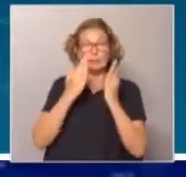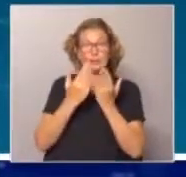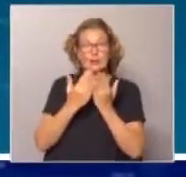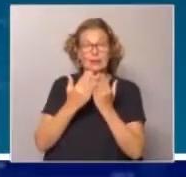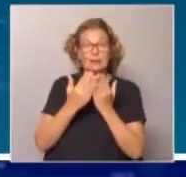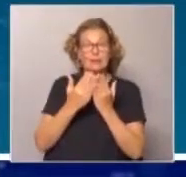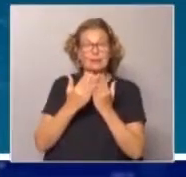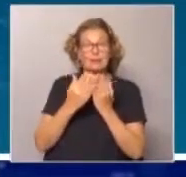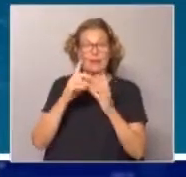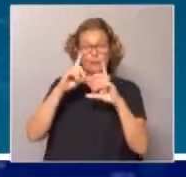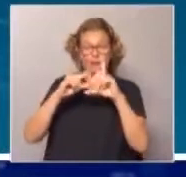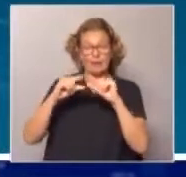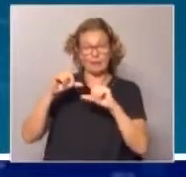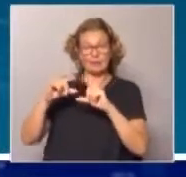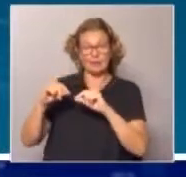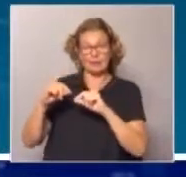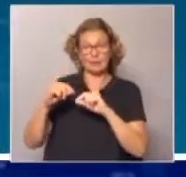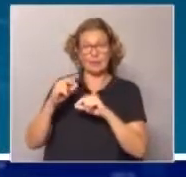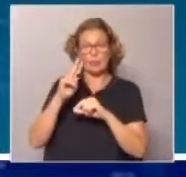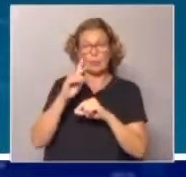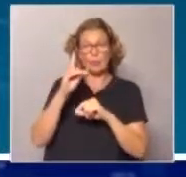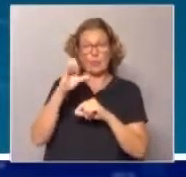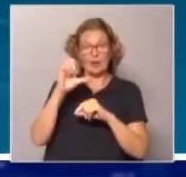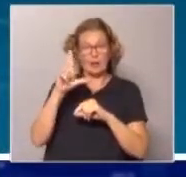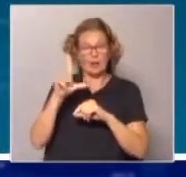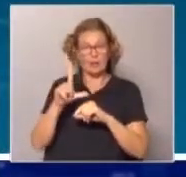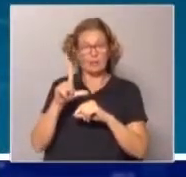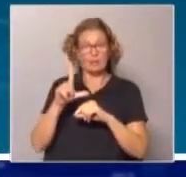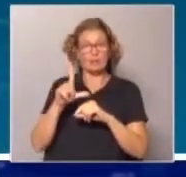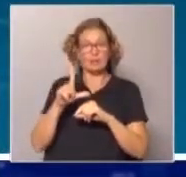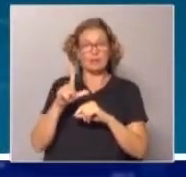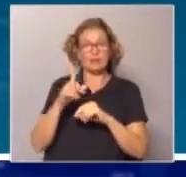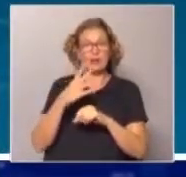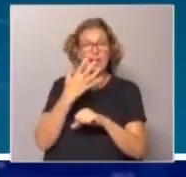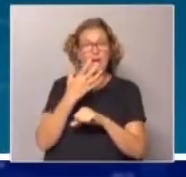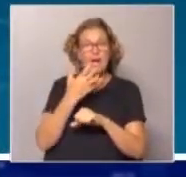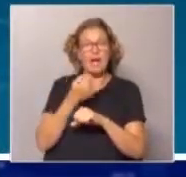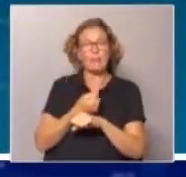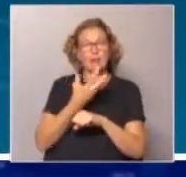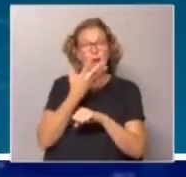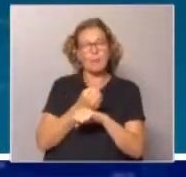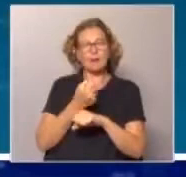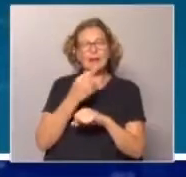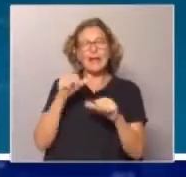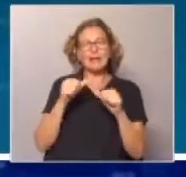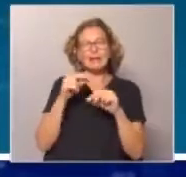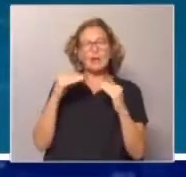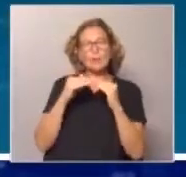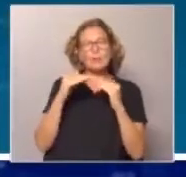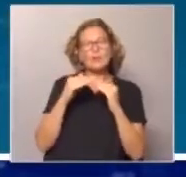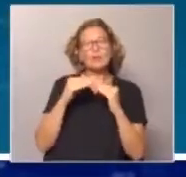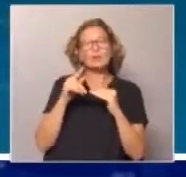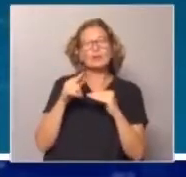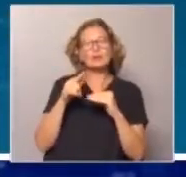es consultar las estadísticas que genera Google. También Apple hace lo mismo en base a la posición